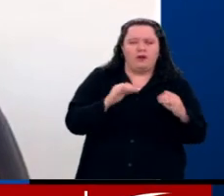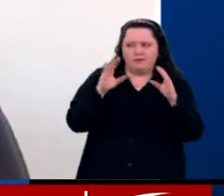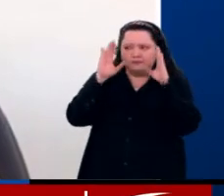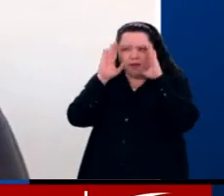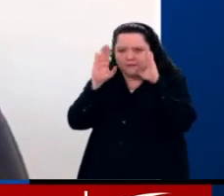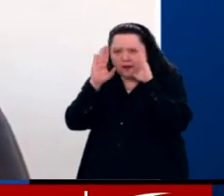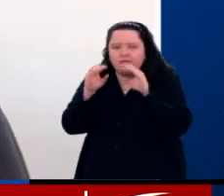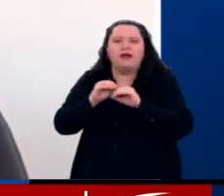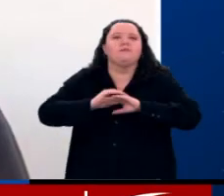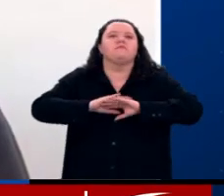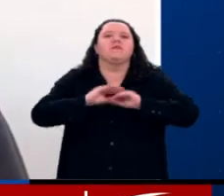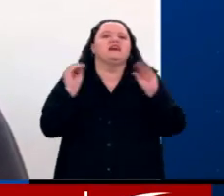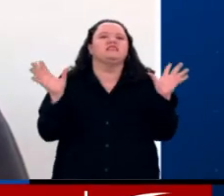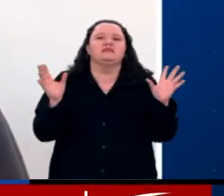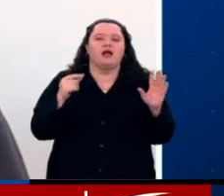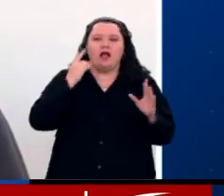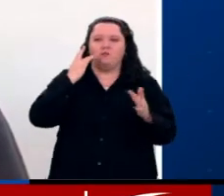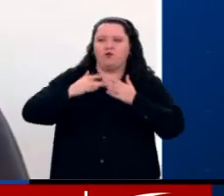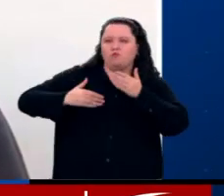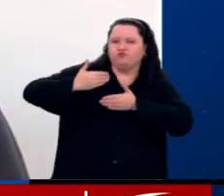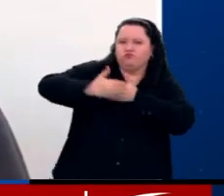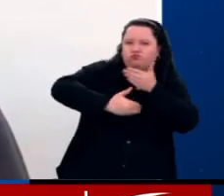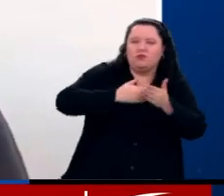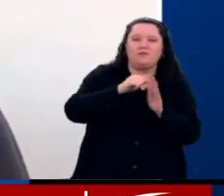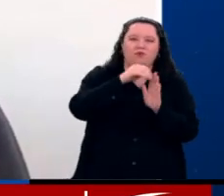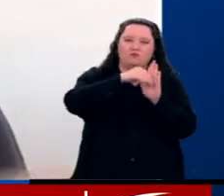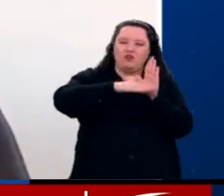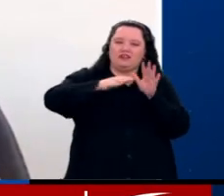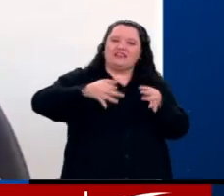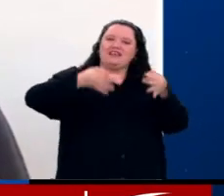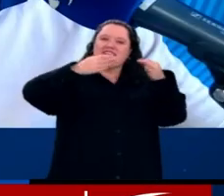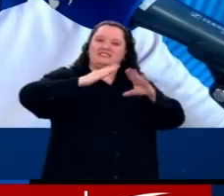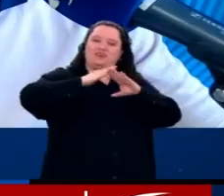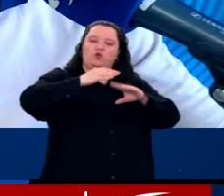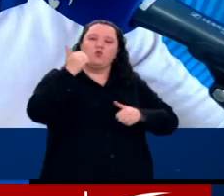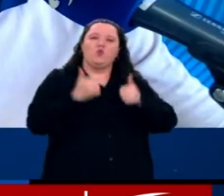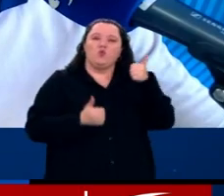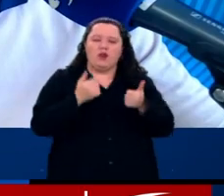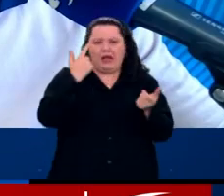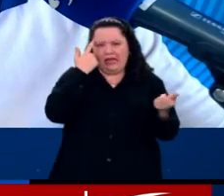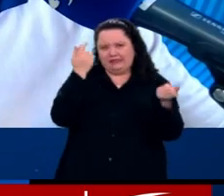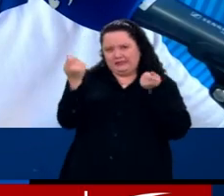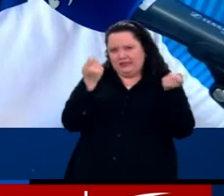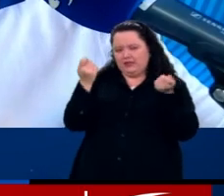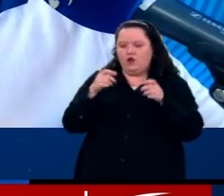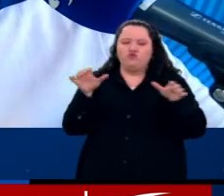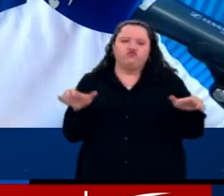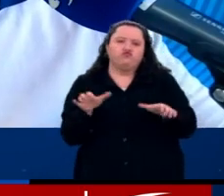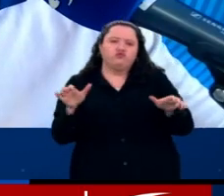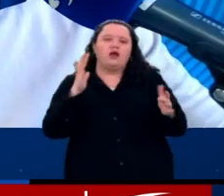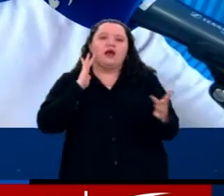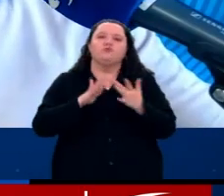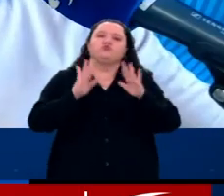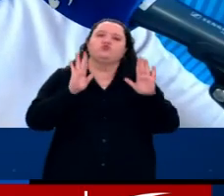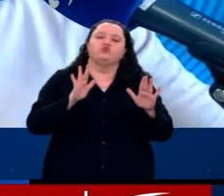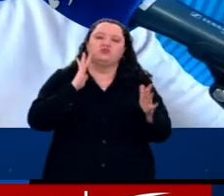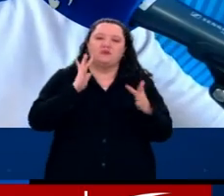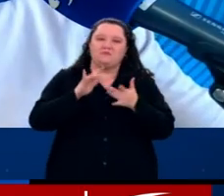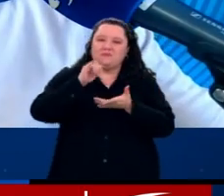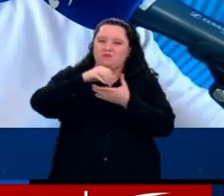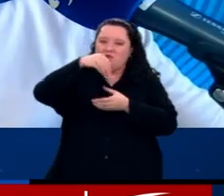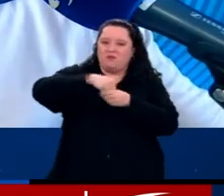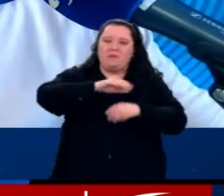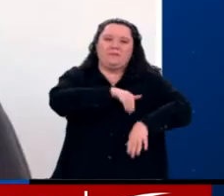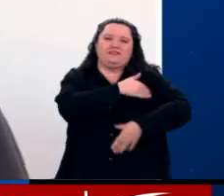de tener claridades sobre cómo se está desarrollando esa política de seguridad, cuáles son las estrategias y las prácticas que va a utilizarse desde el